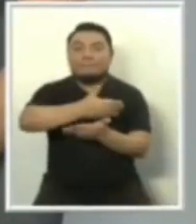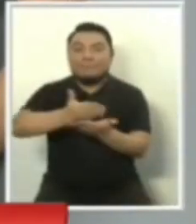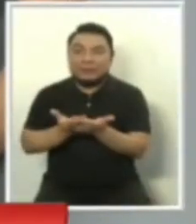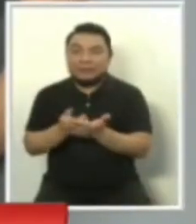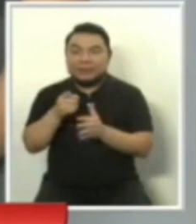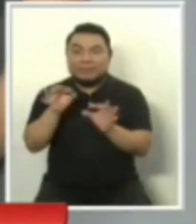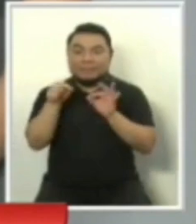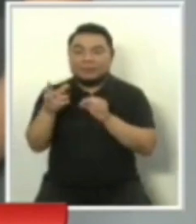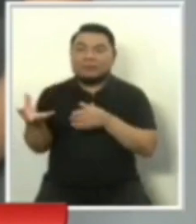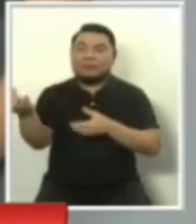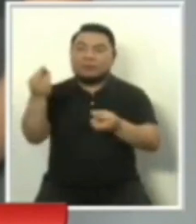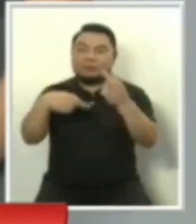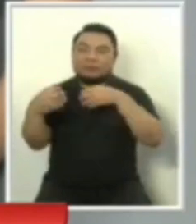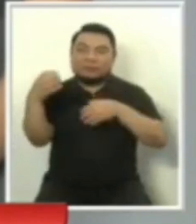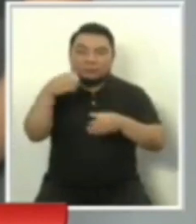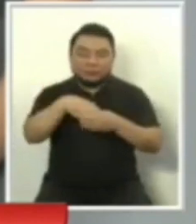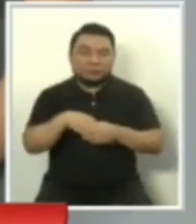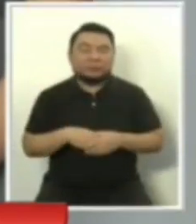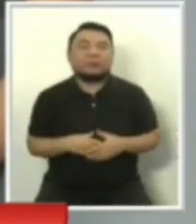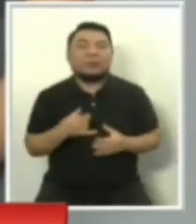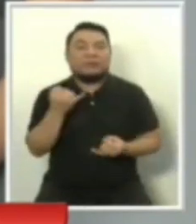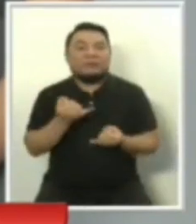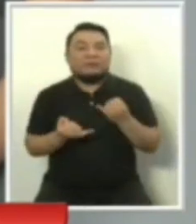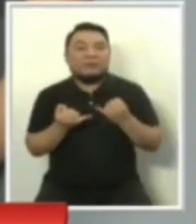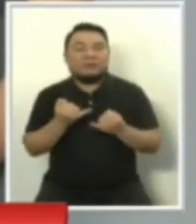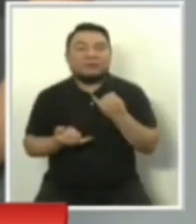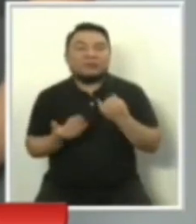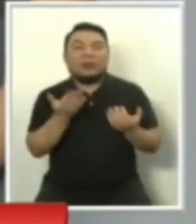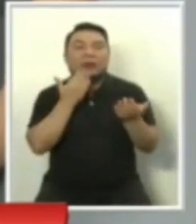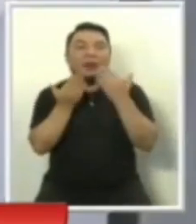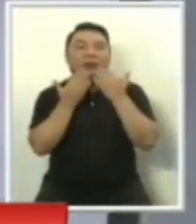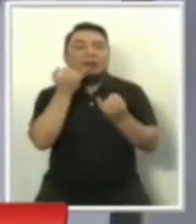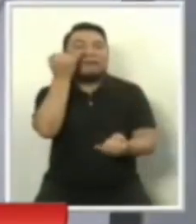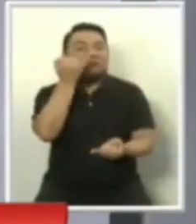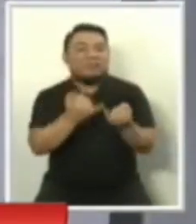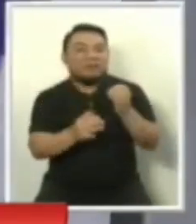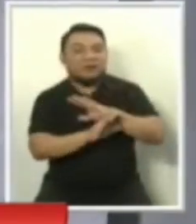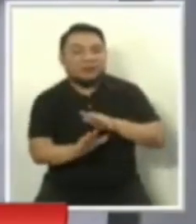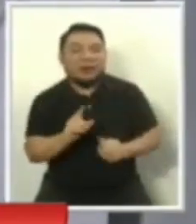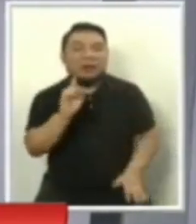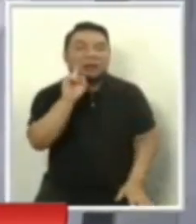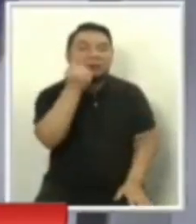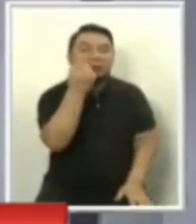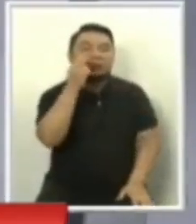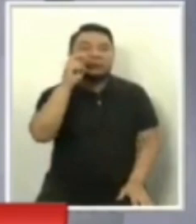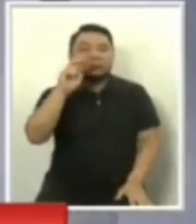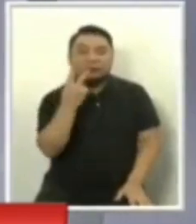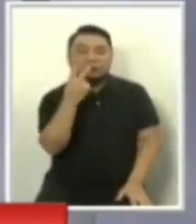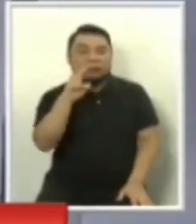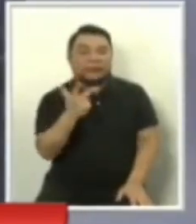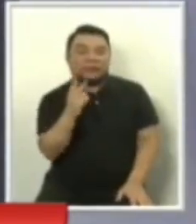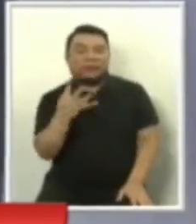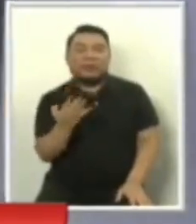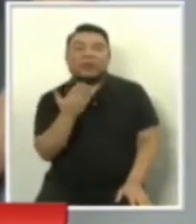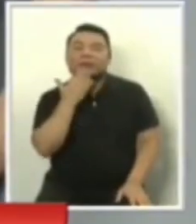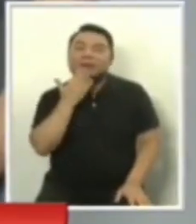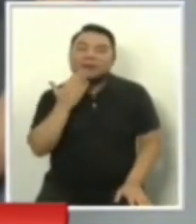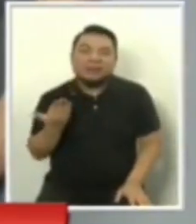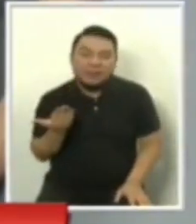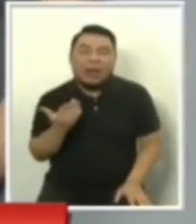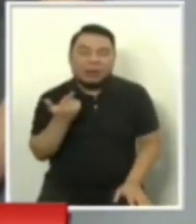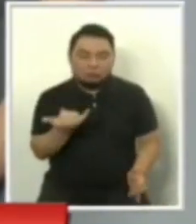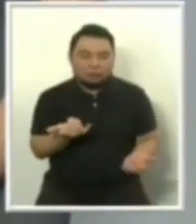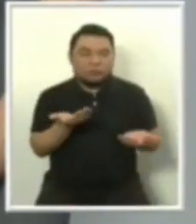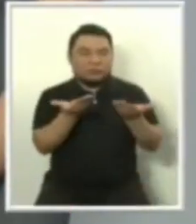que es el bloque de la intervención final. Acá sencillamente lo que vemos es el orden de la intervención